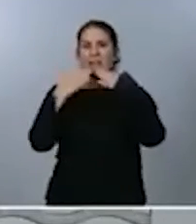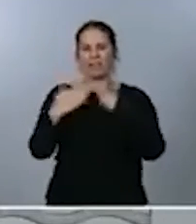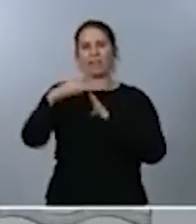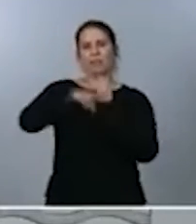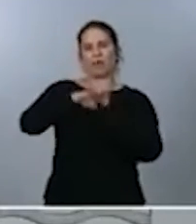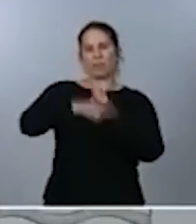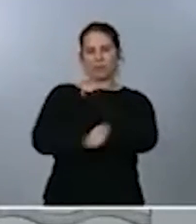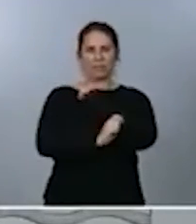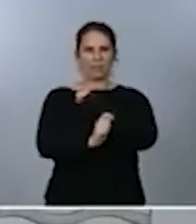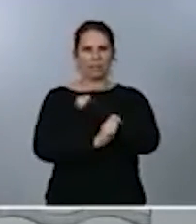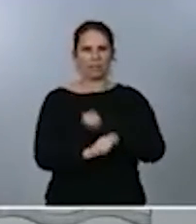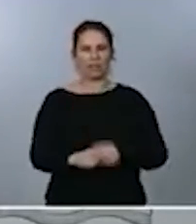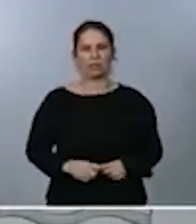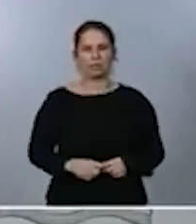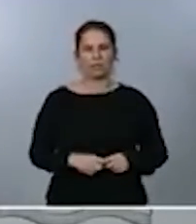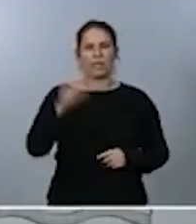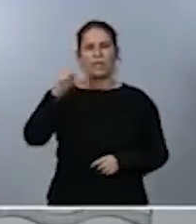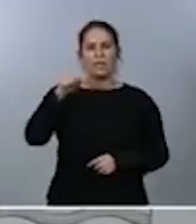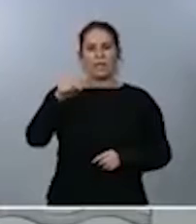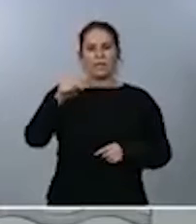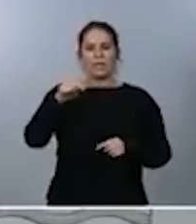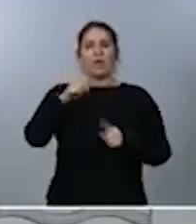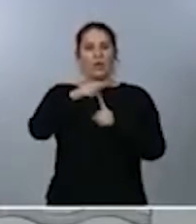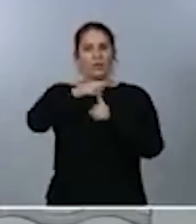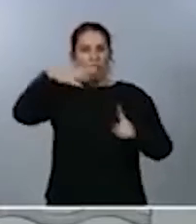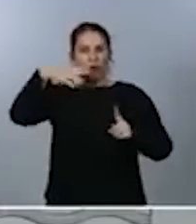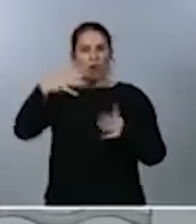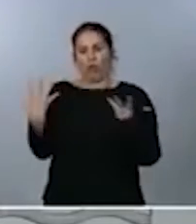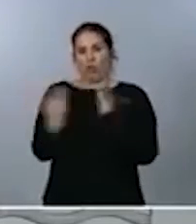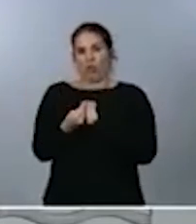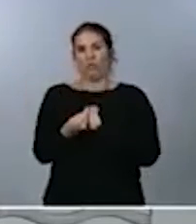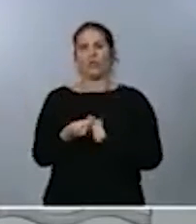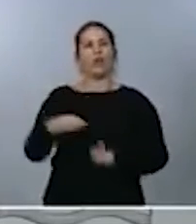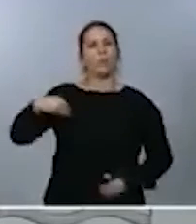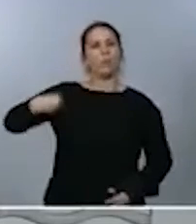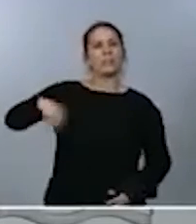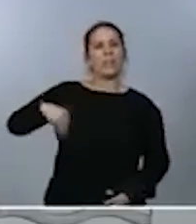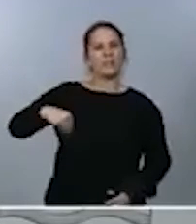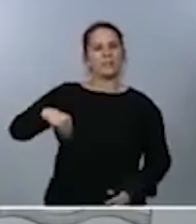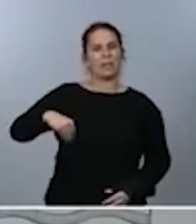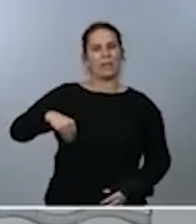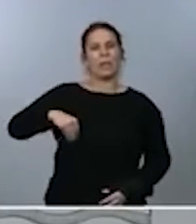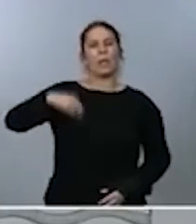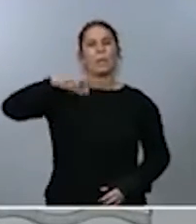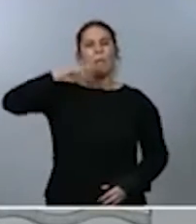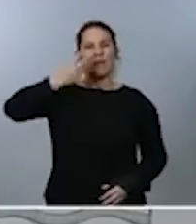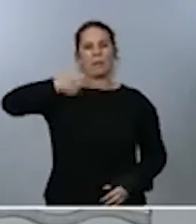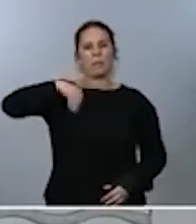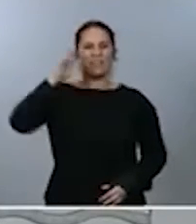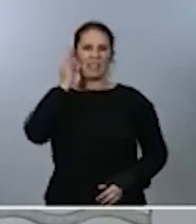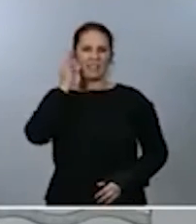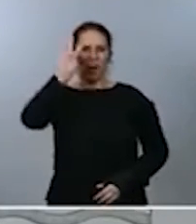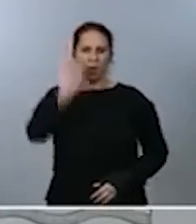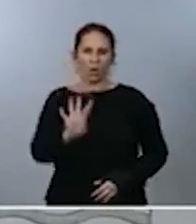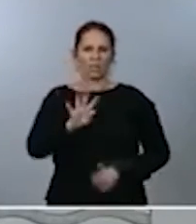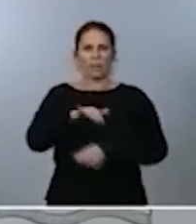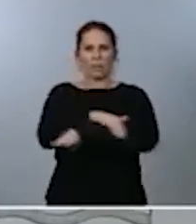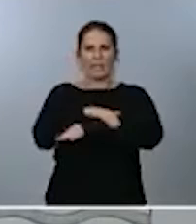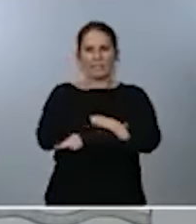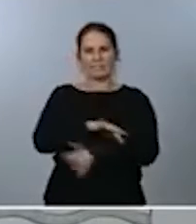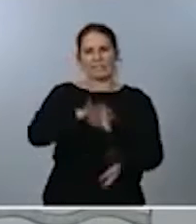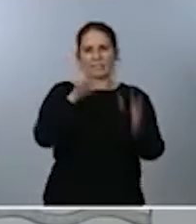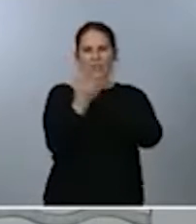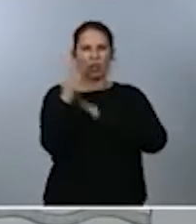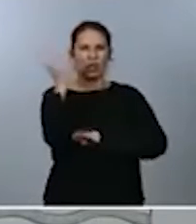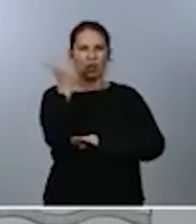En el foro quiero decirles que le acompañará al presidente la vicepresidenta cuarta y ministra para la Transición Ecológica y Reto Demográfico, Teresa